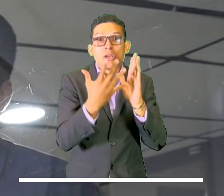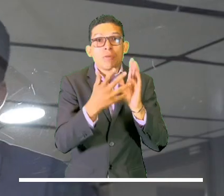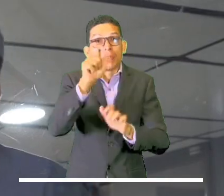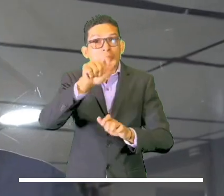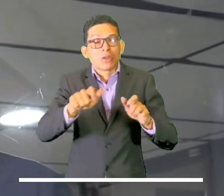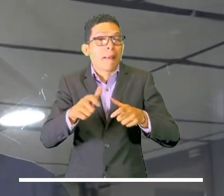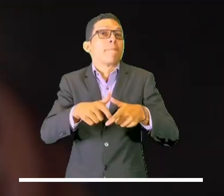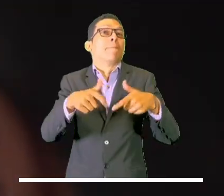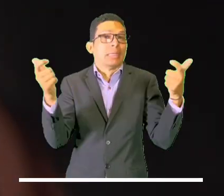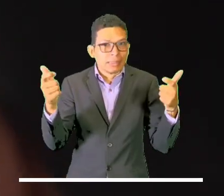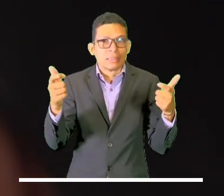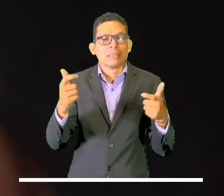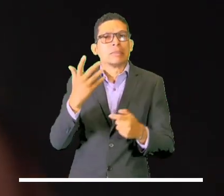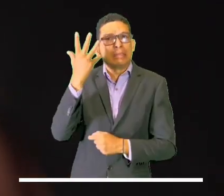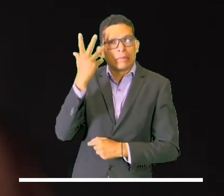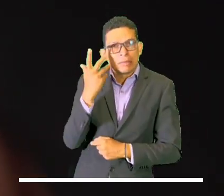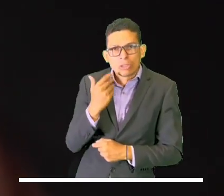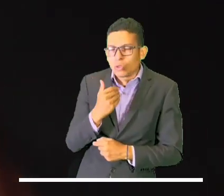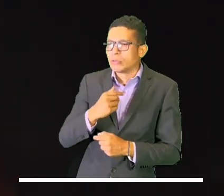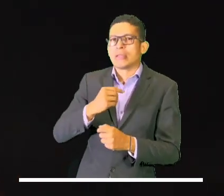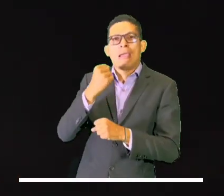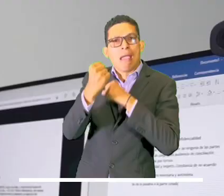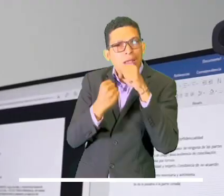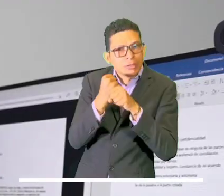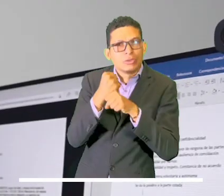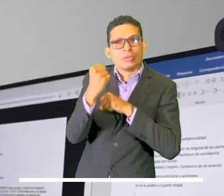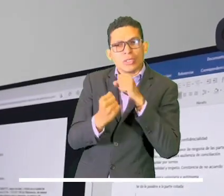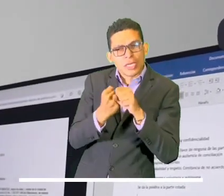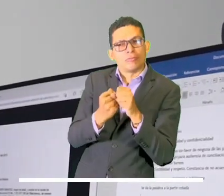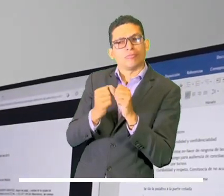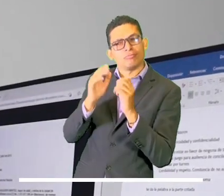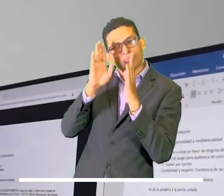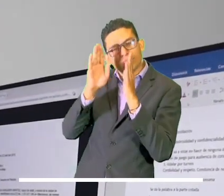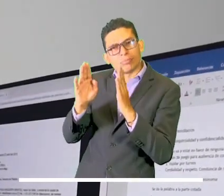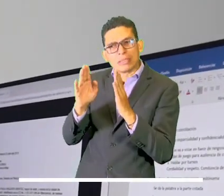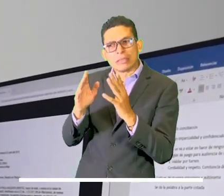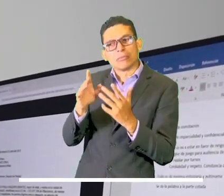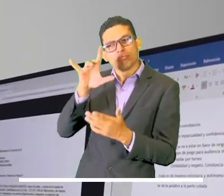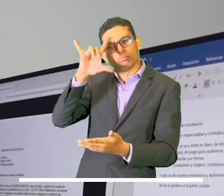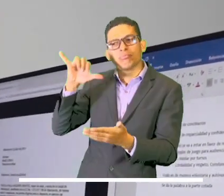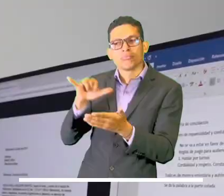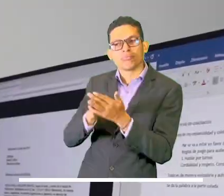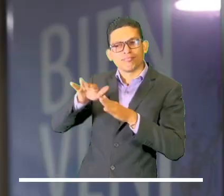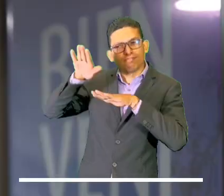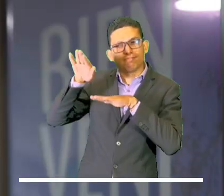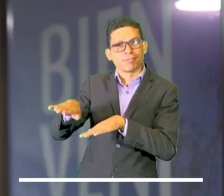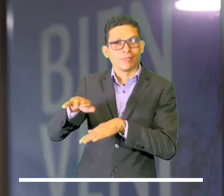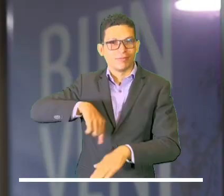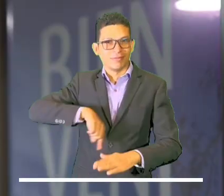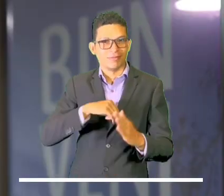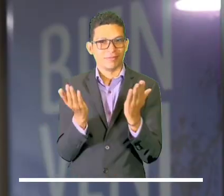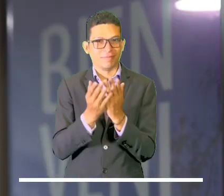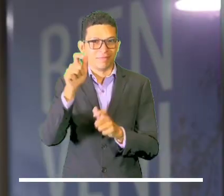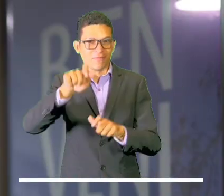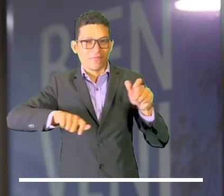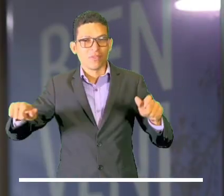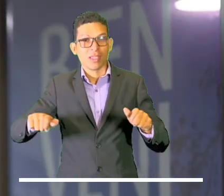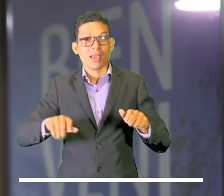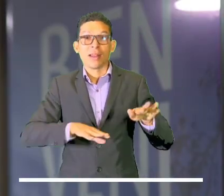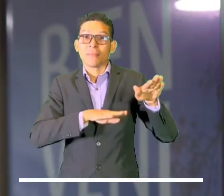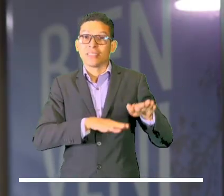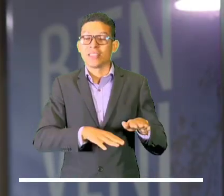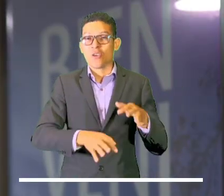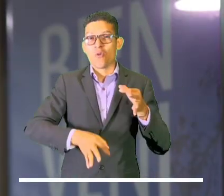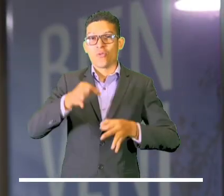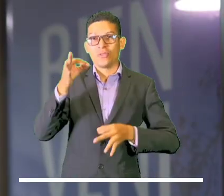5.000 personas que cada año confían en nosotros, en la calidad de la formación de nuestros estudiantes, de la representación judicial que